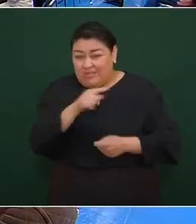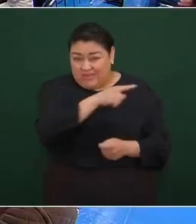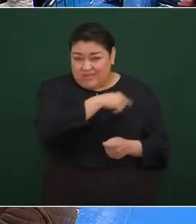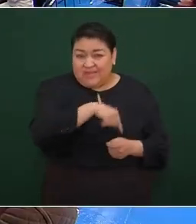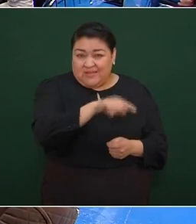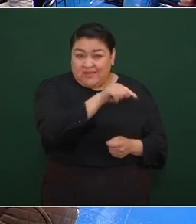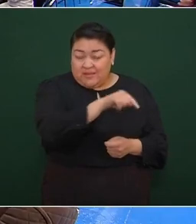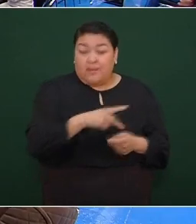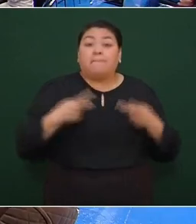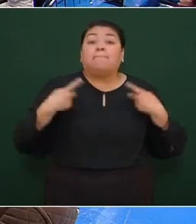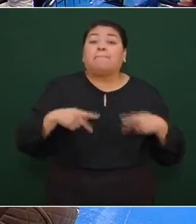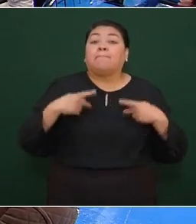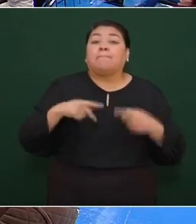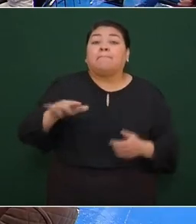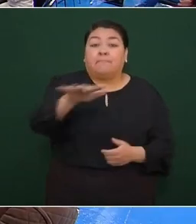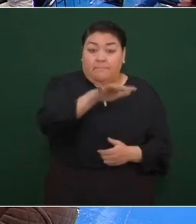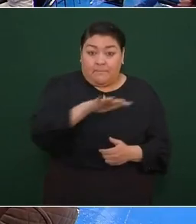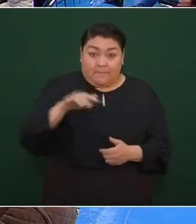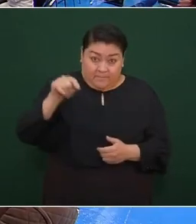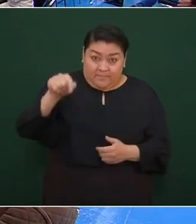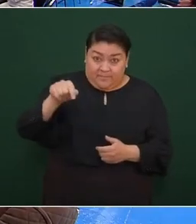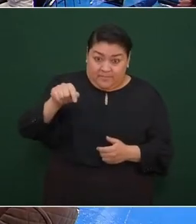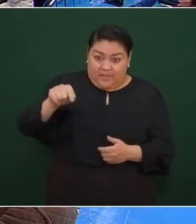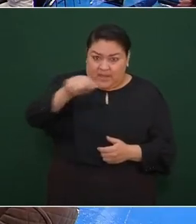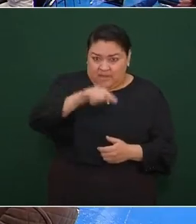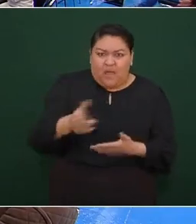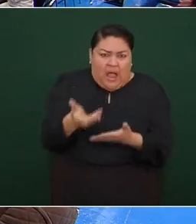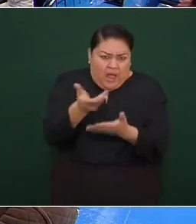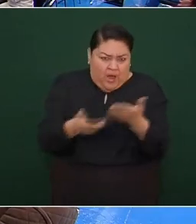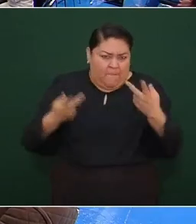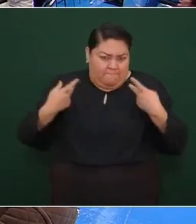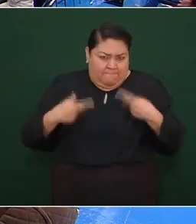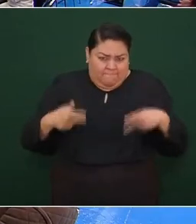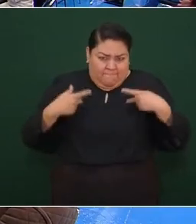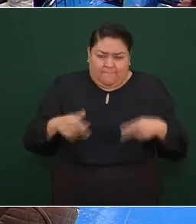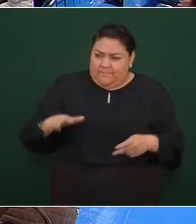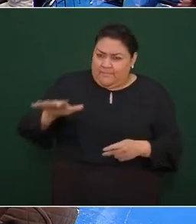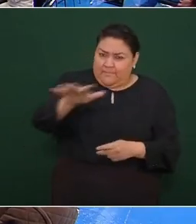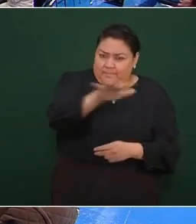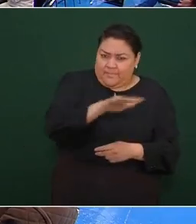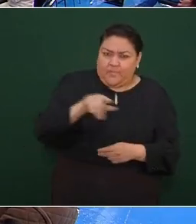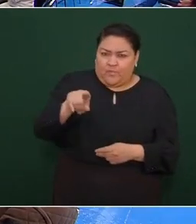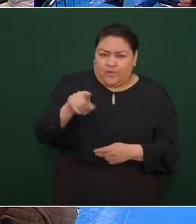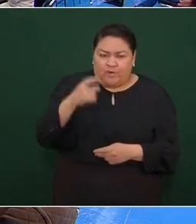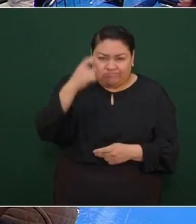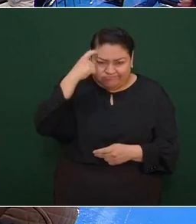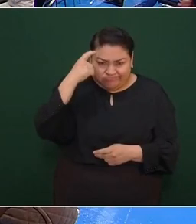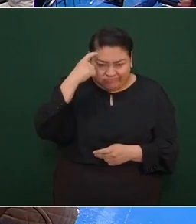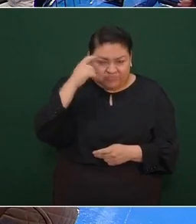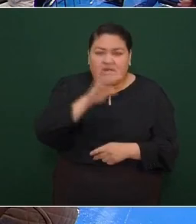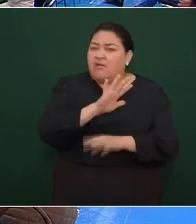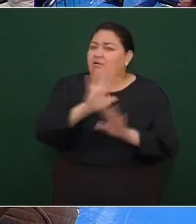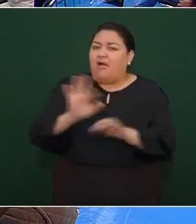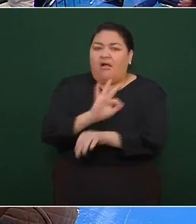la gente ahora ya está protegida